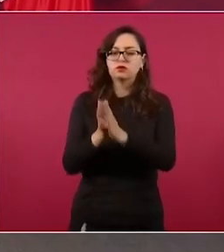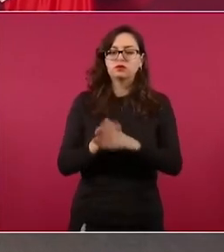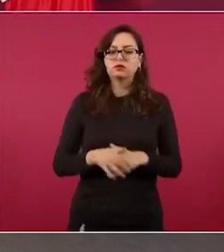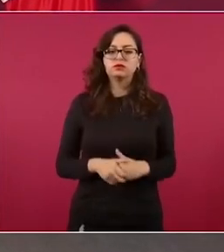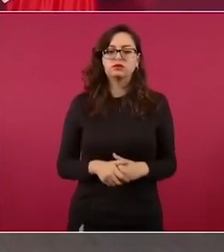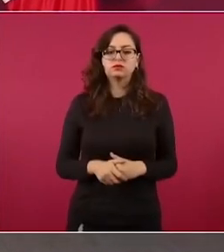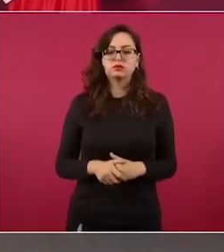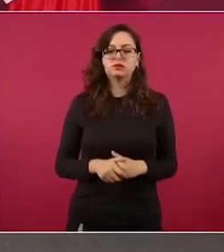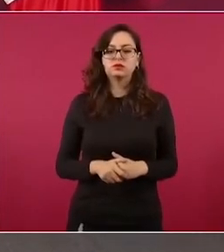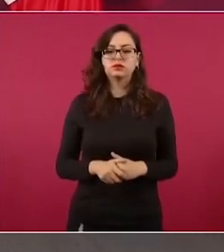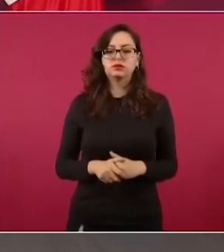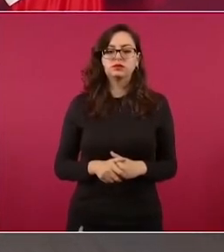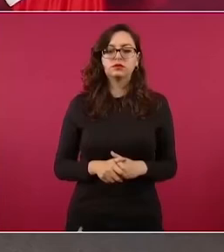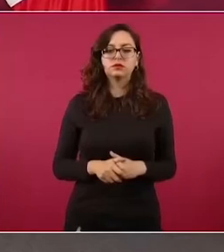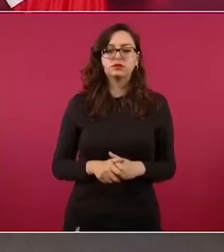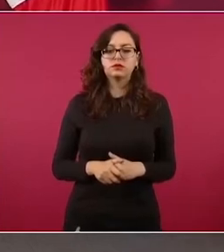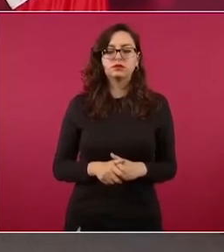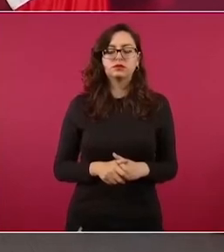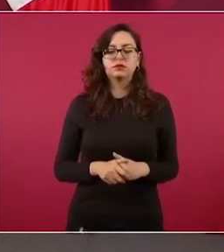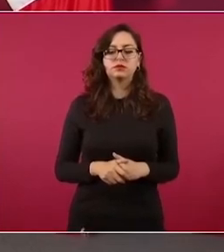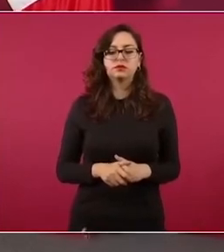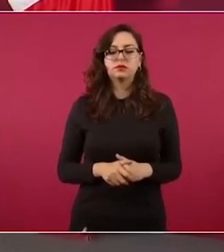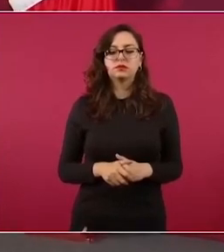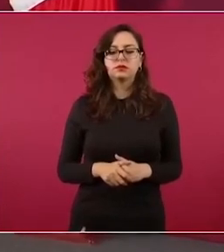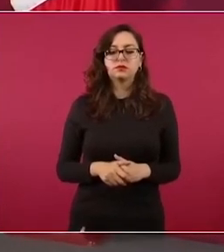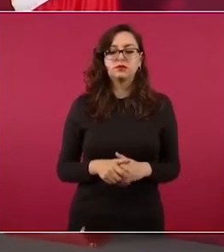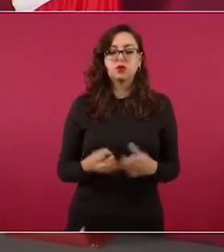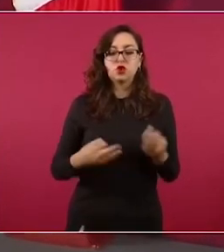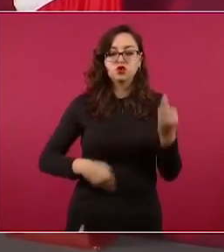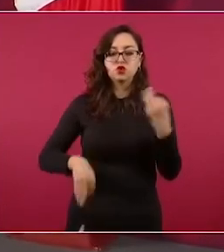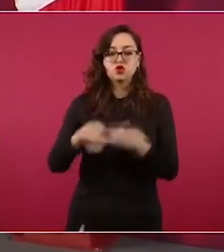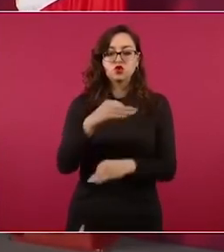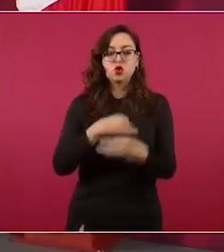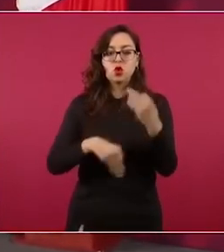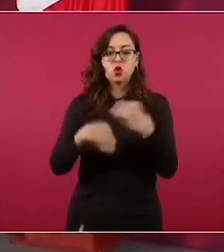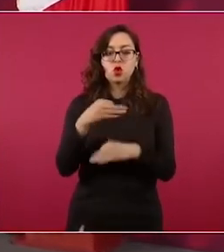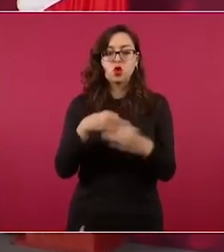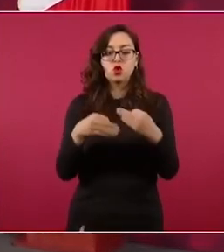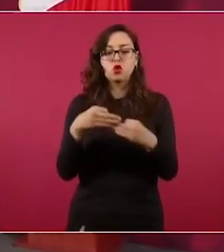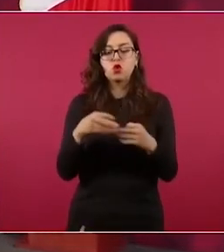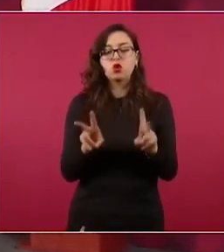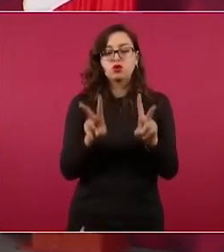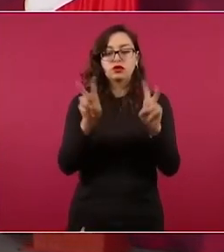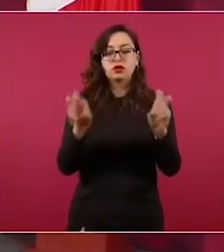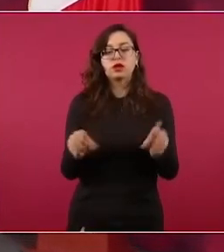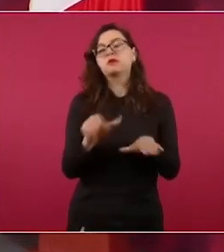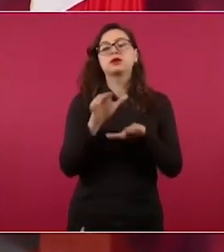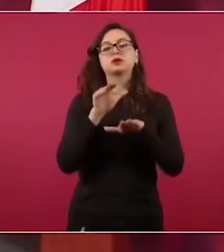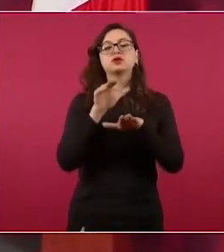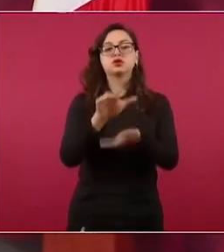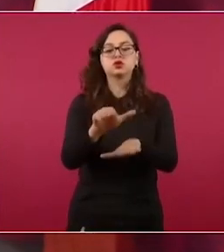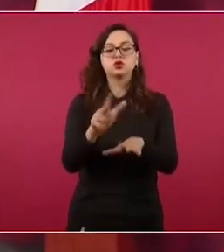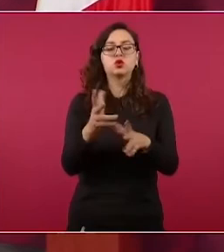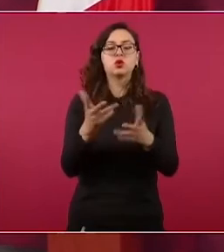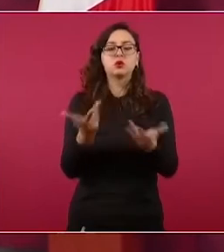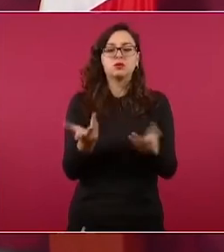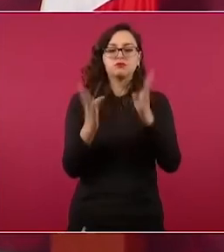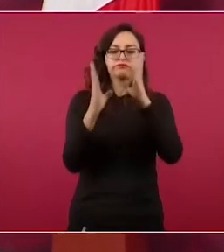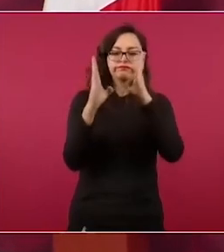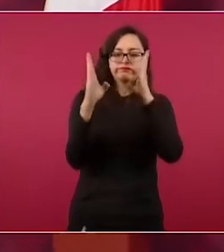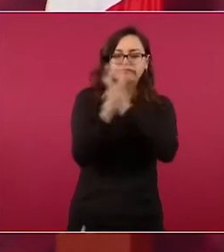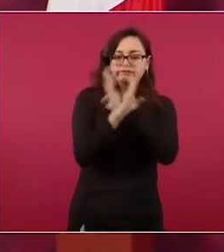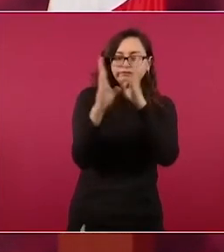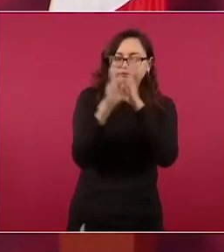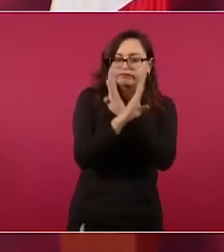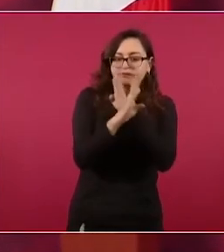relacionado con la adquisición de equipos de espionaje.